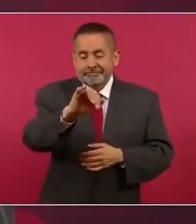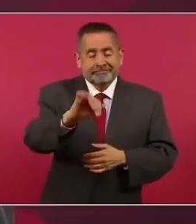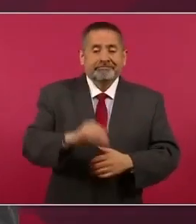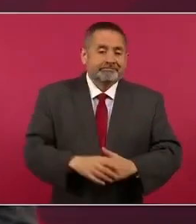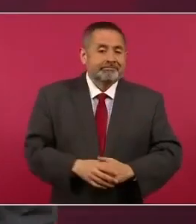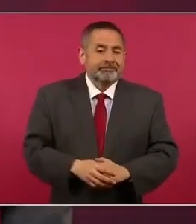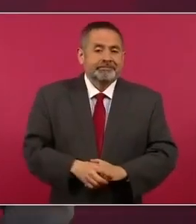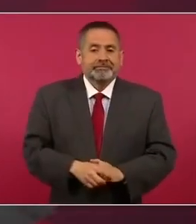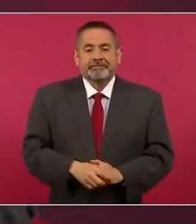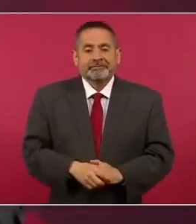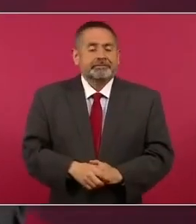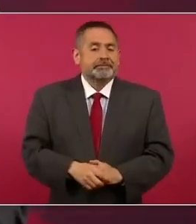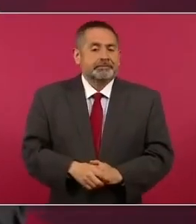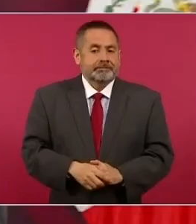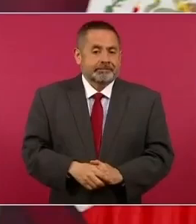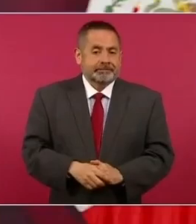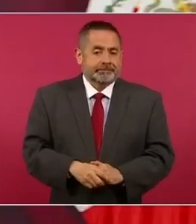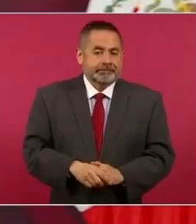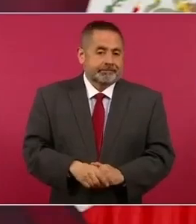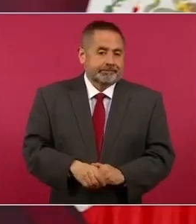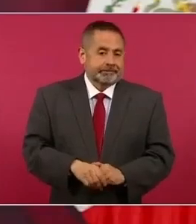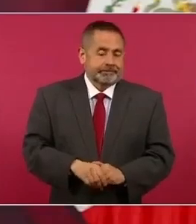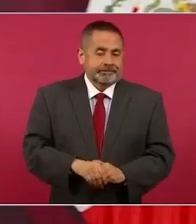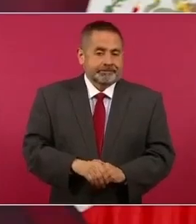si este